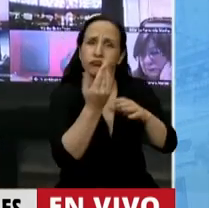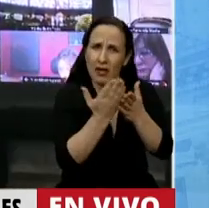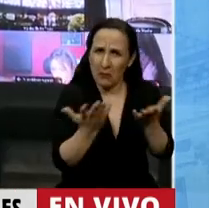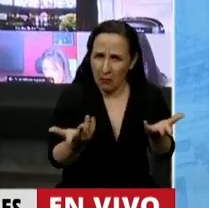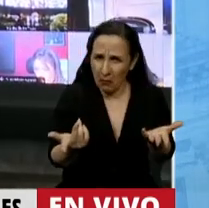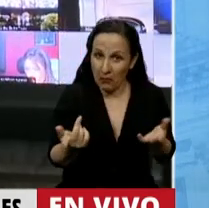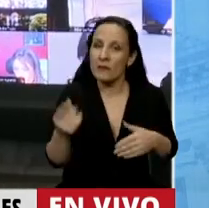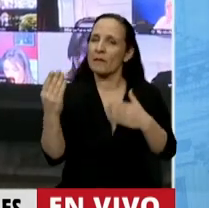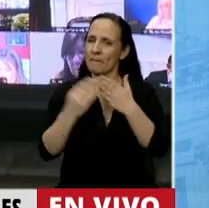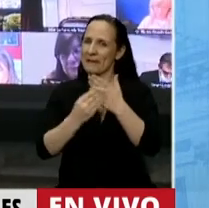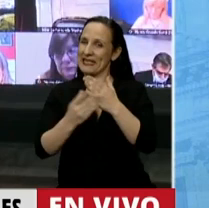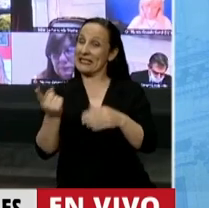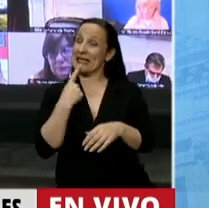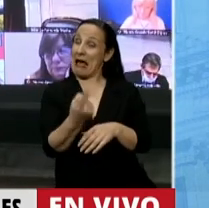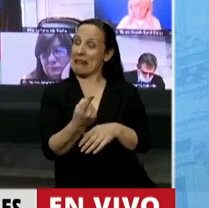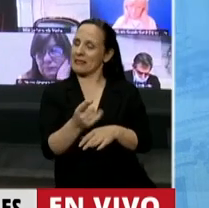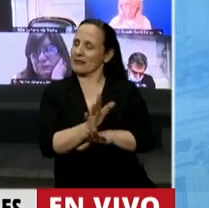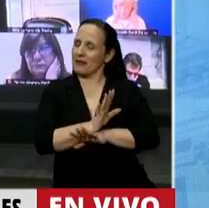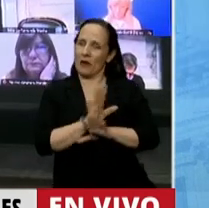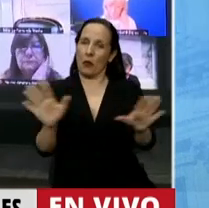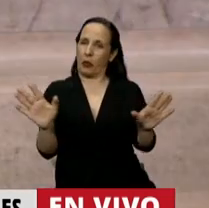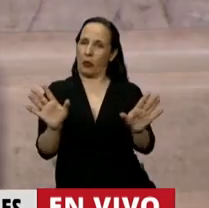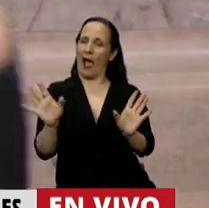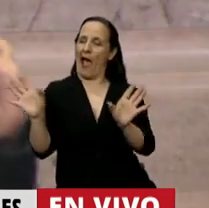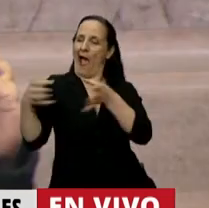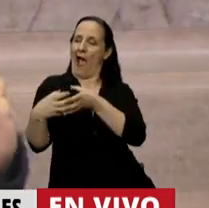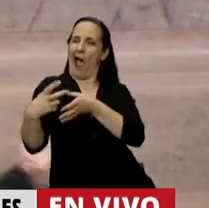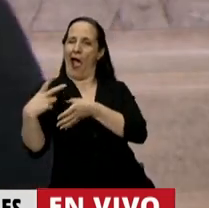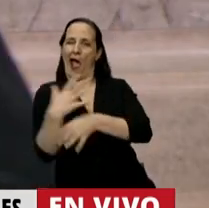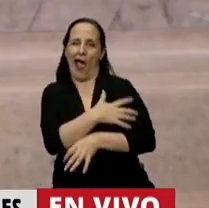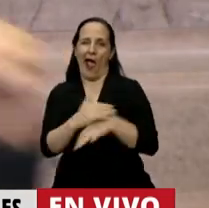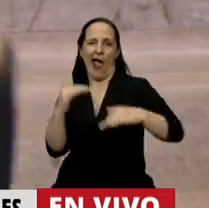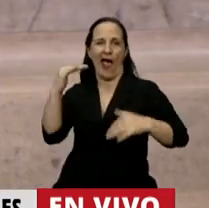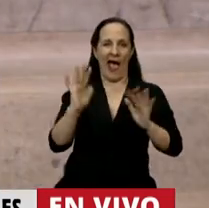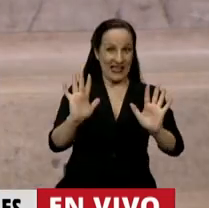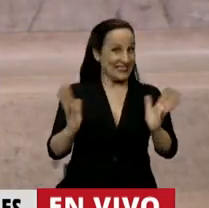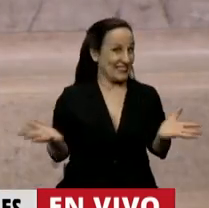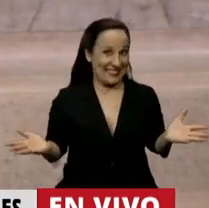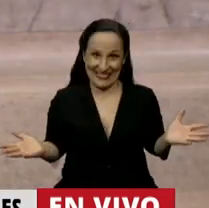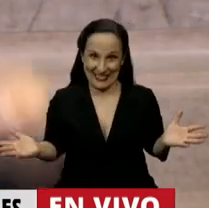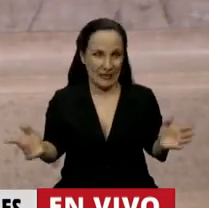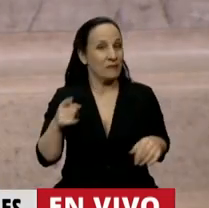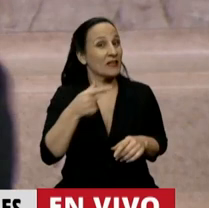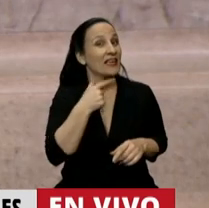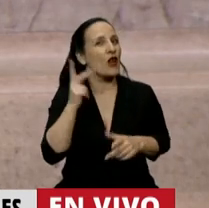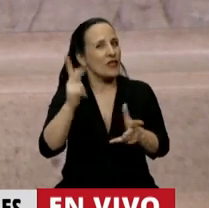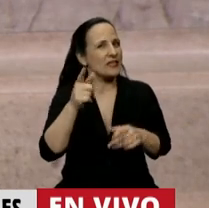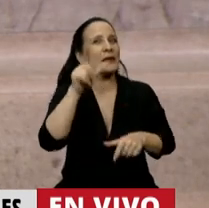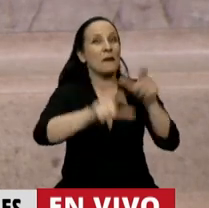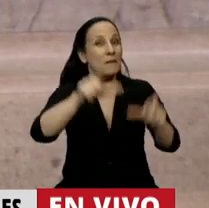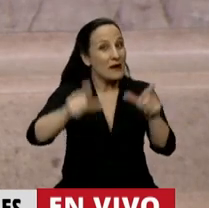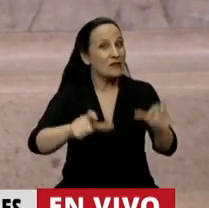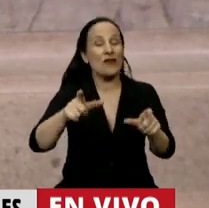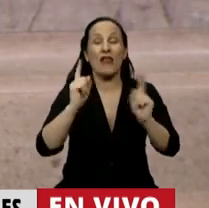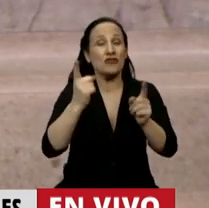los dichos de la Ministra son extremadamente clasistas y le quiero recordar que la enorme mayoría de los docentes provenimos de la